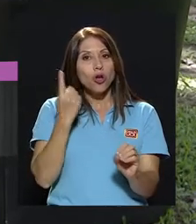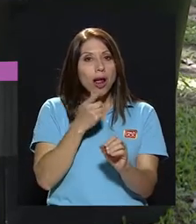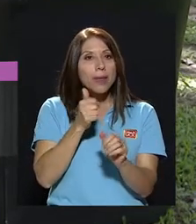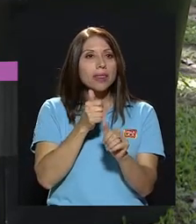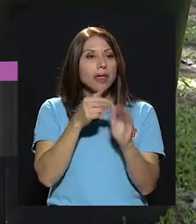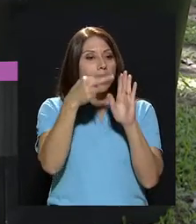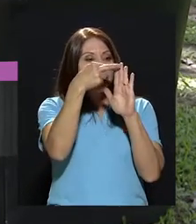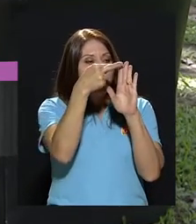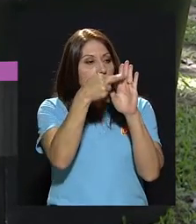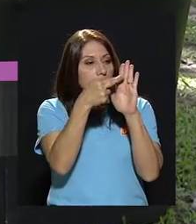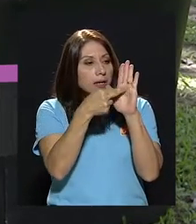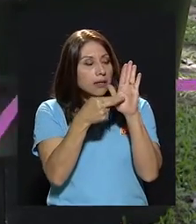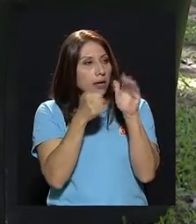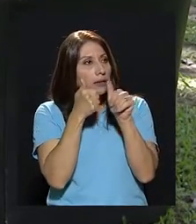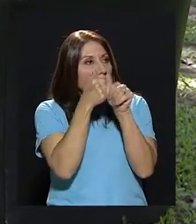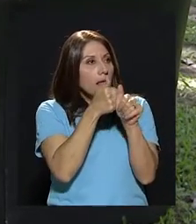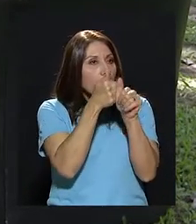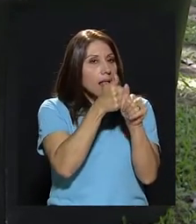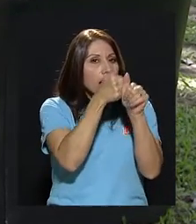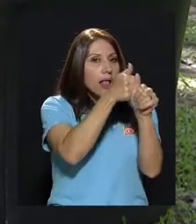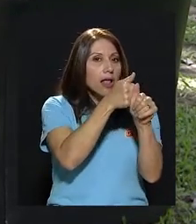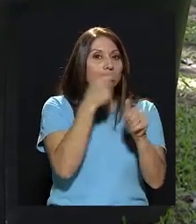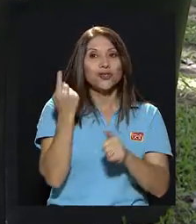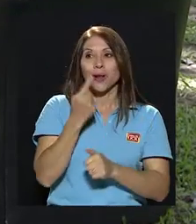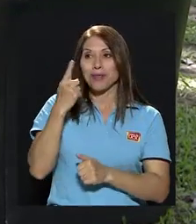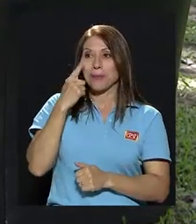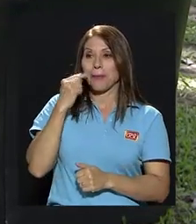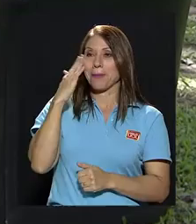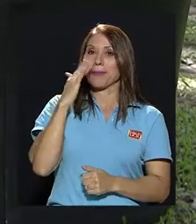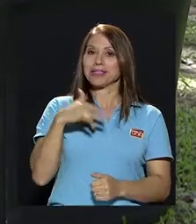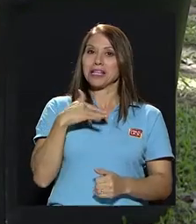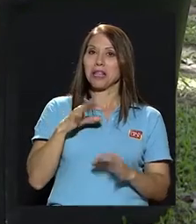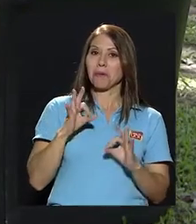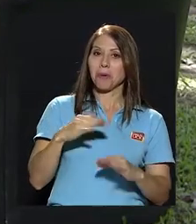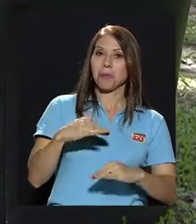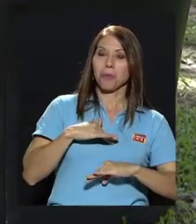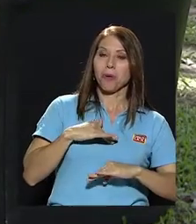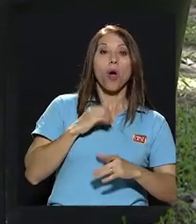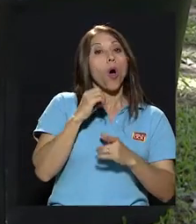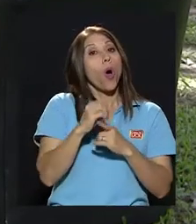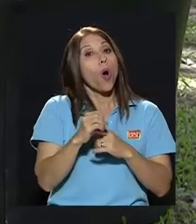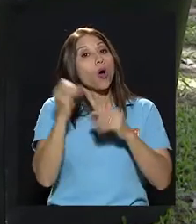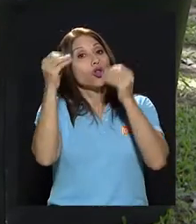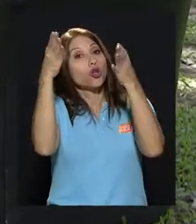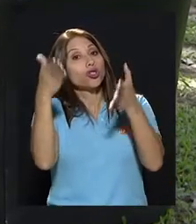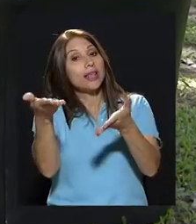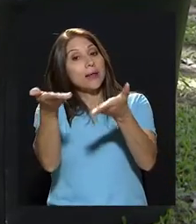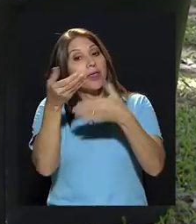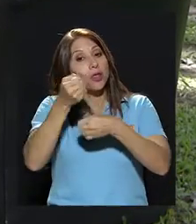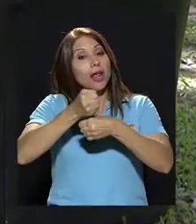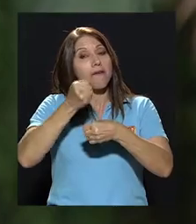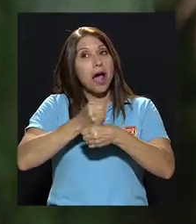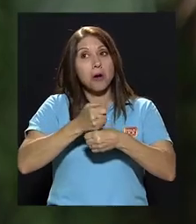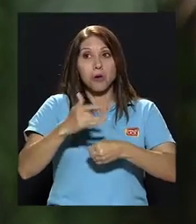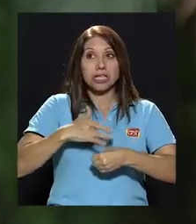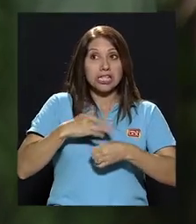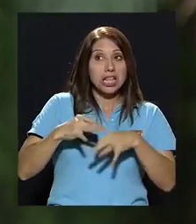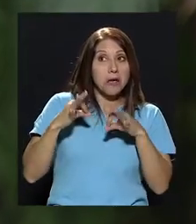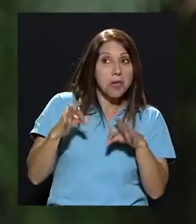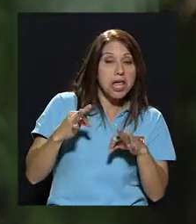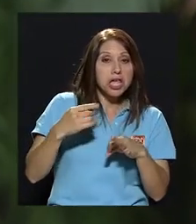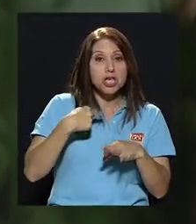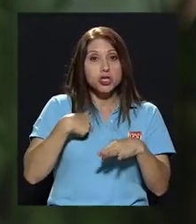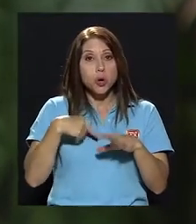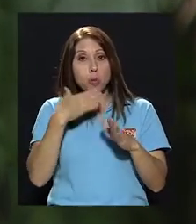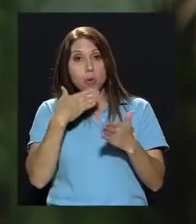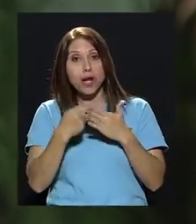reglas, solo para quedarle bien a papá o mamá, solo para cumplir con el trabajo que puso el docente ahí en el aula y sacarme una